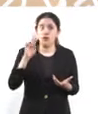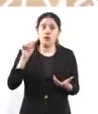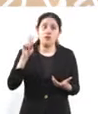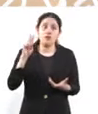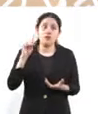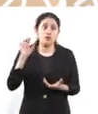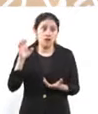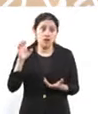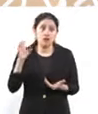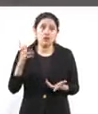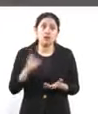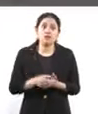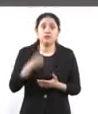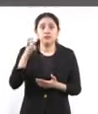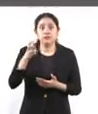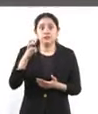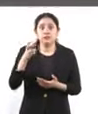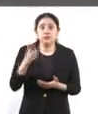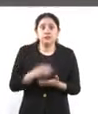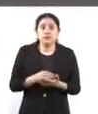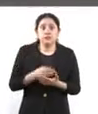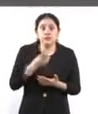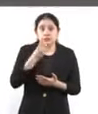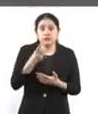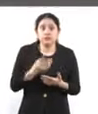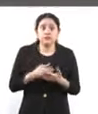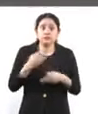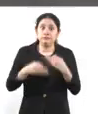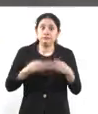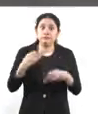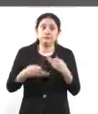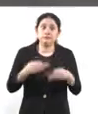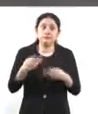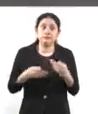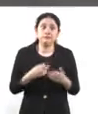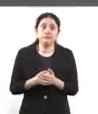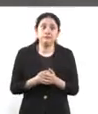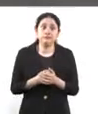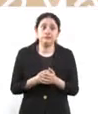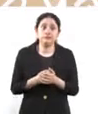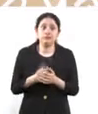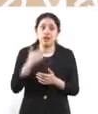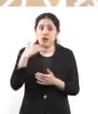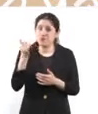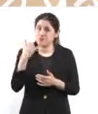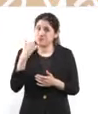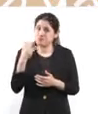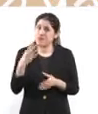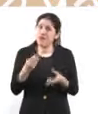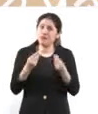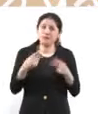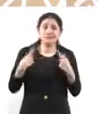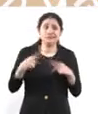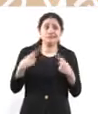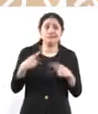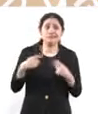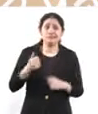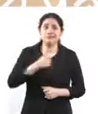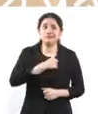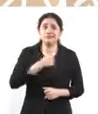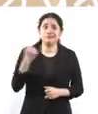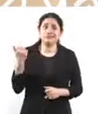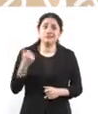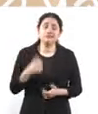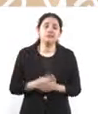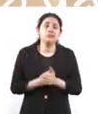Entonces, es una cloaca, como yo dije. Una cloaca, nido de corrupción, lo que ocurrió… Y hay que ver si sigue